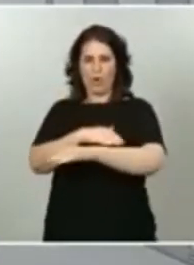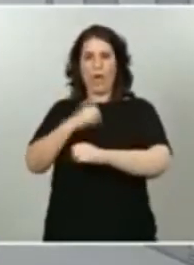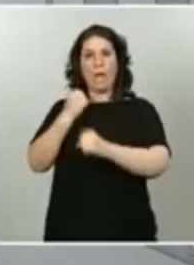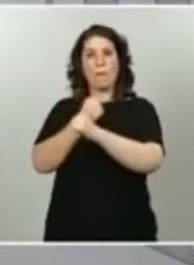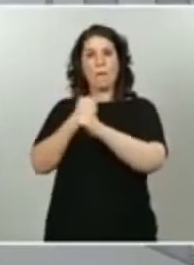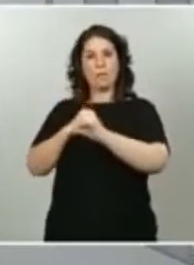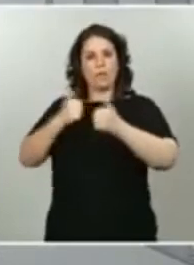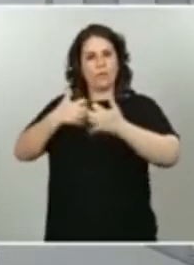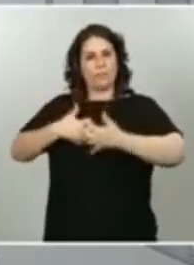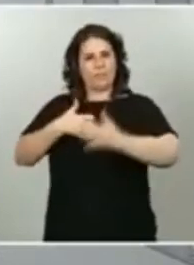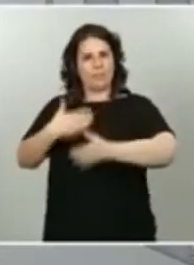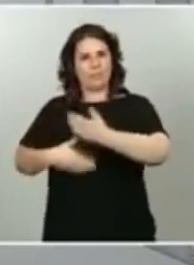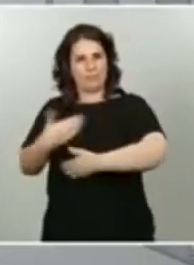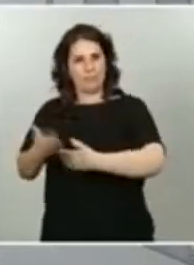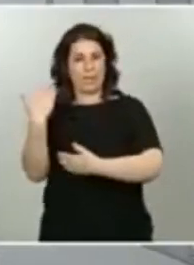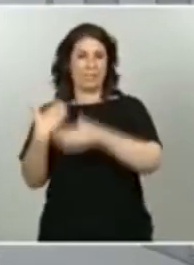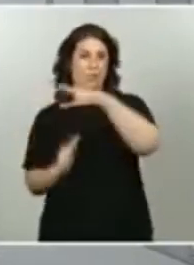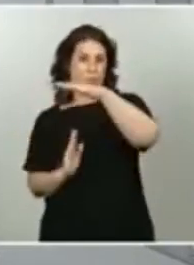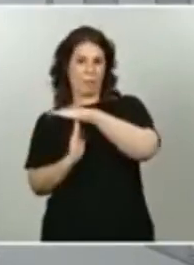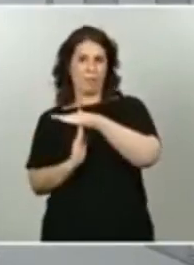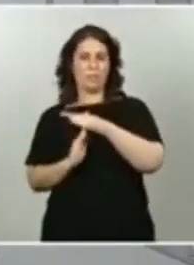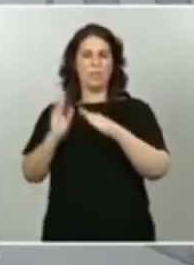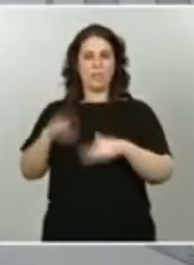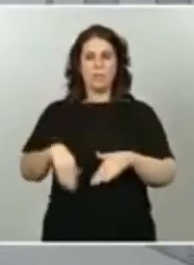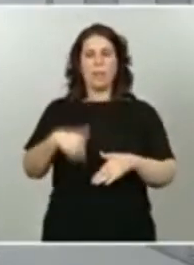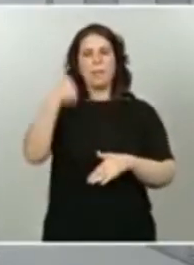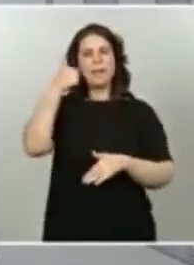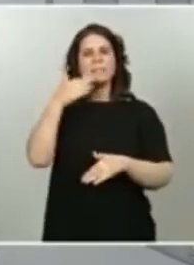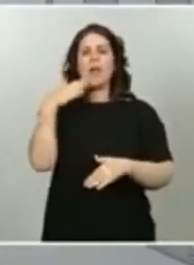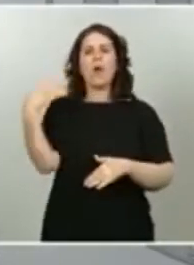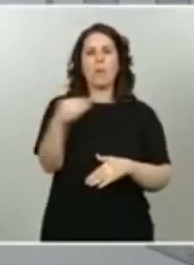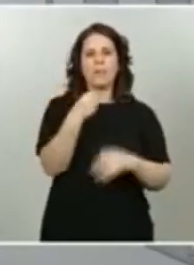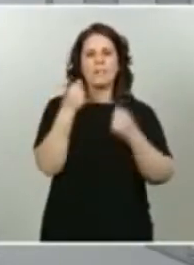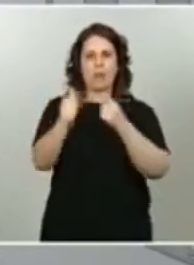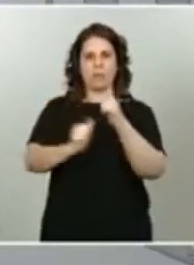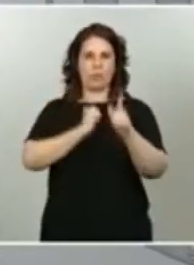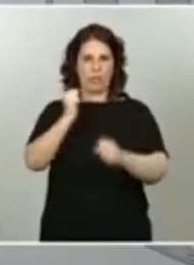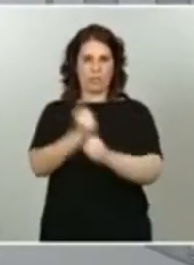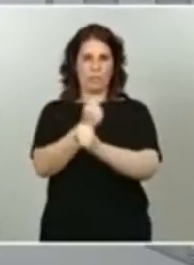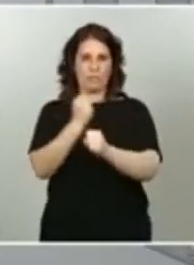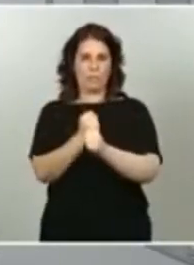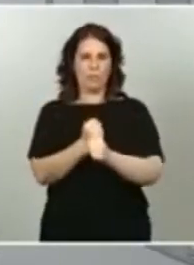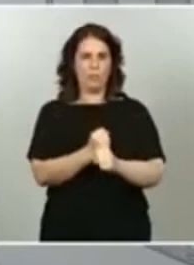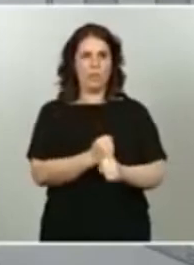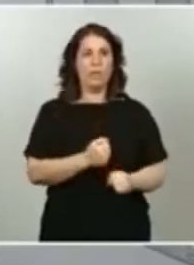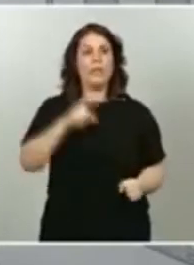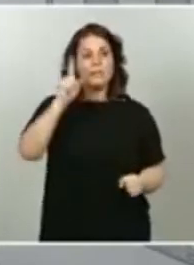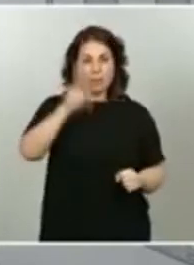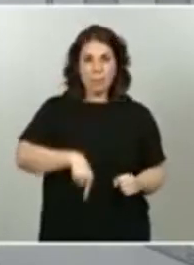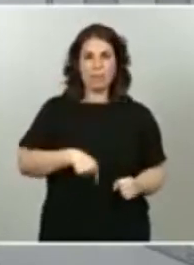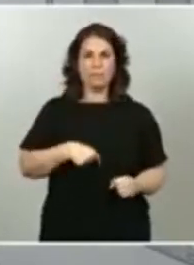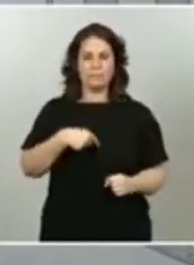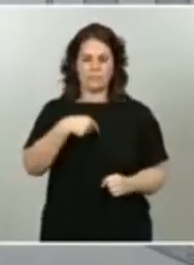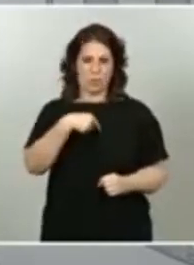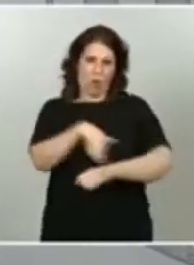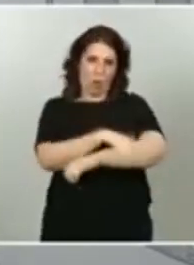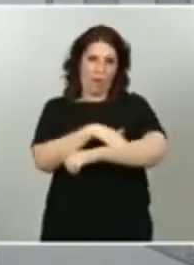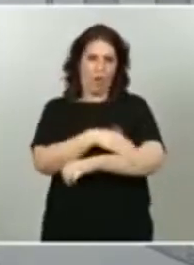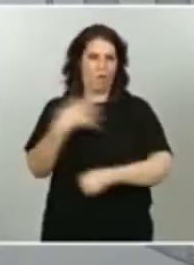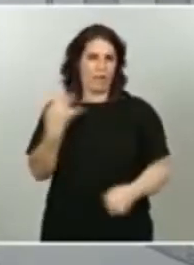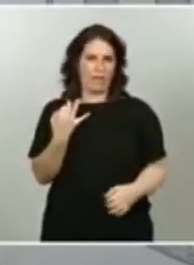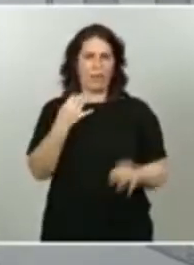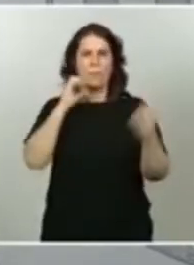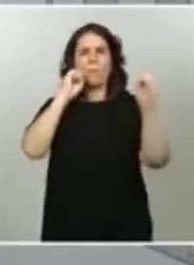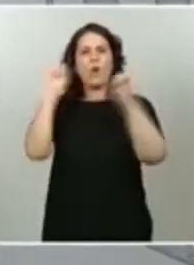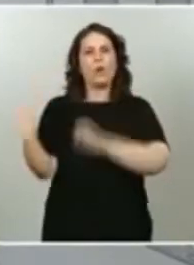laborales, principalmente para las personas más jóvenes. De igual modo, es obligación de este Gobierno proteger las rentas de las